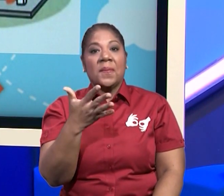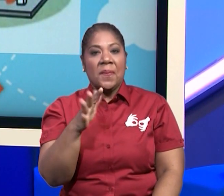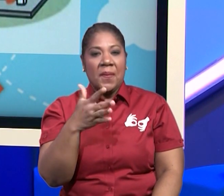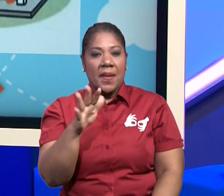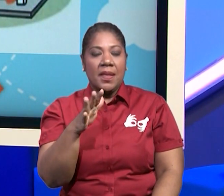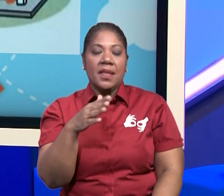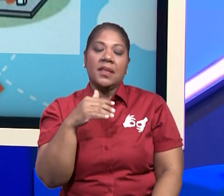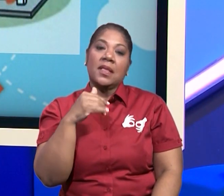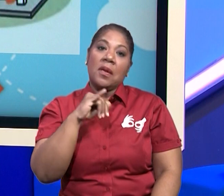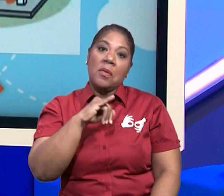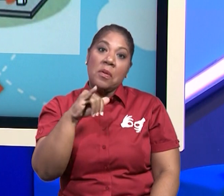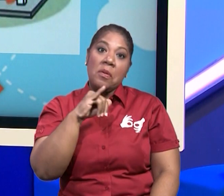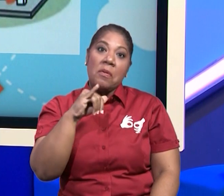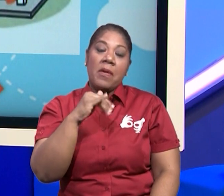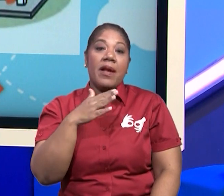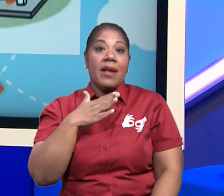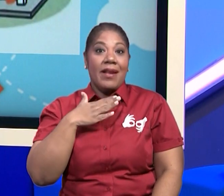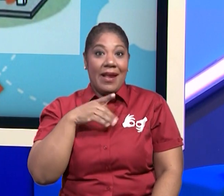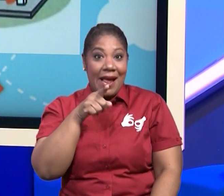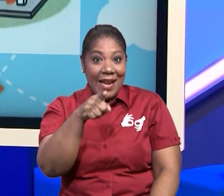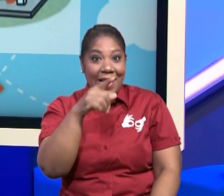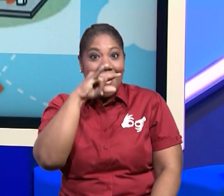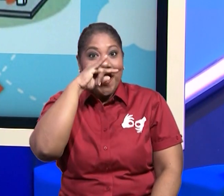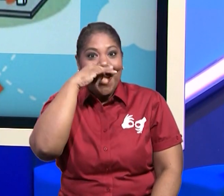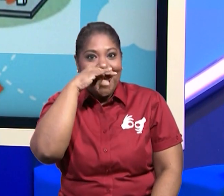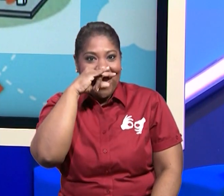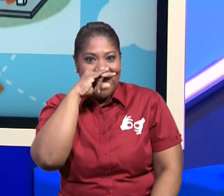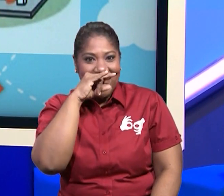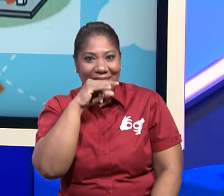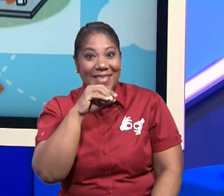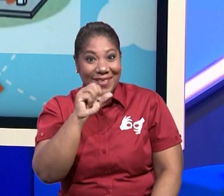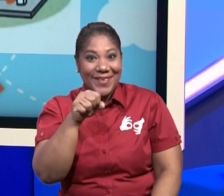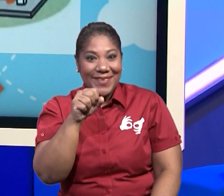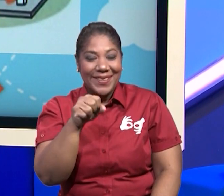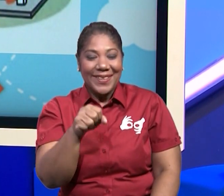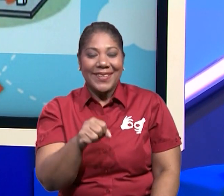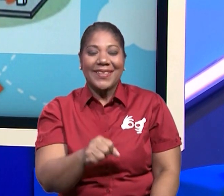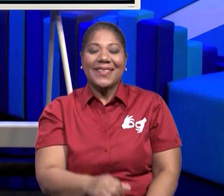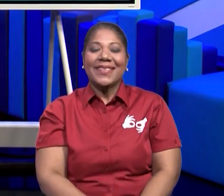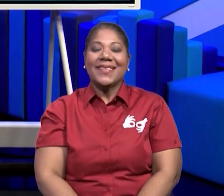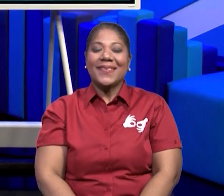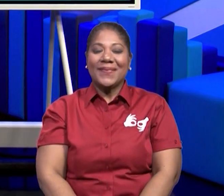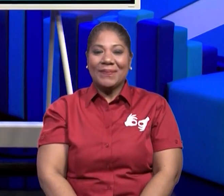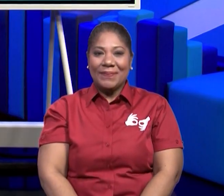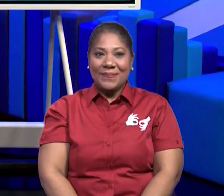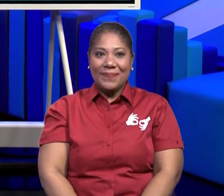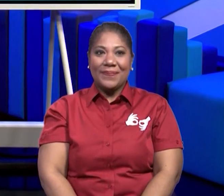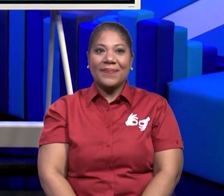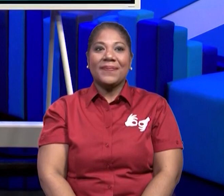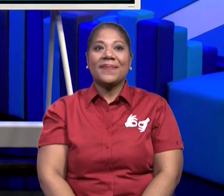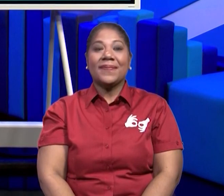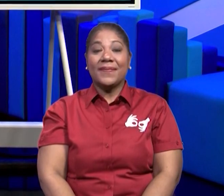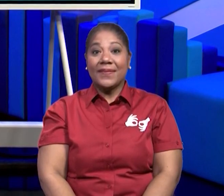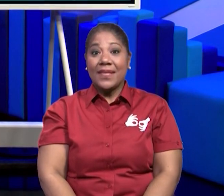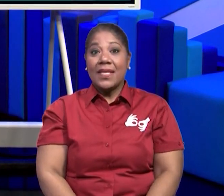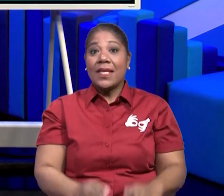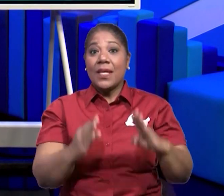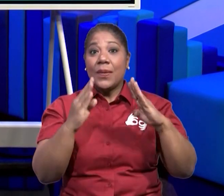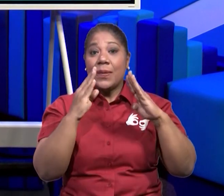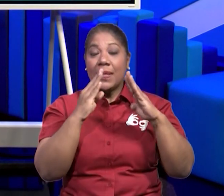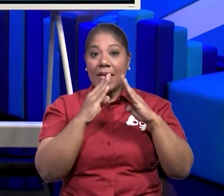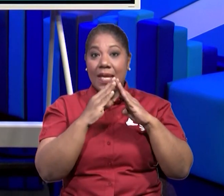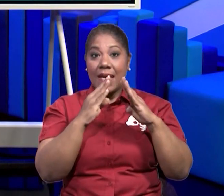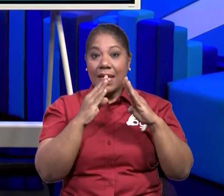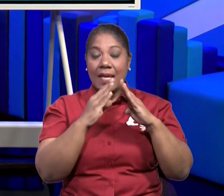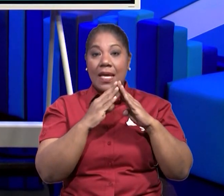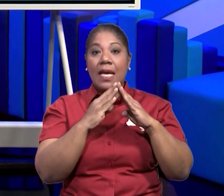más se asemeja, a la casa que más se parece a la de él. Una vivienda es un lugar